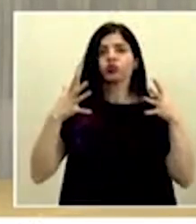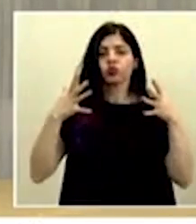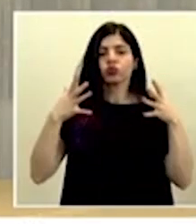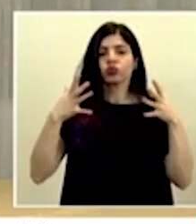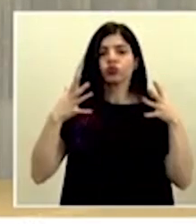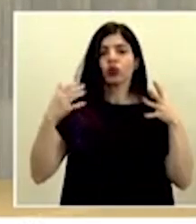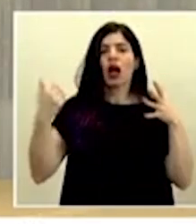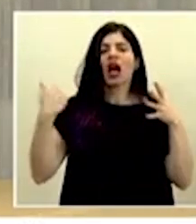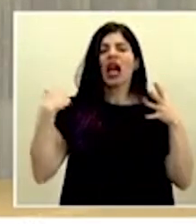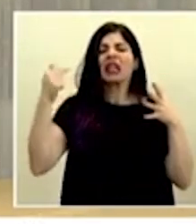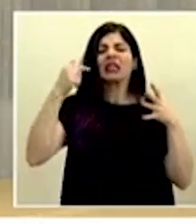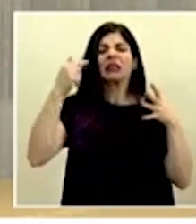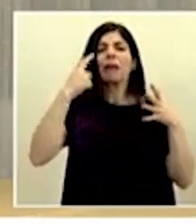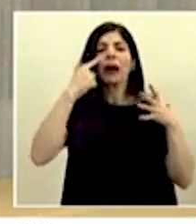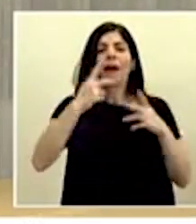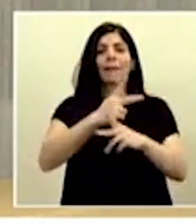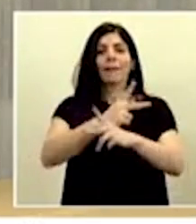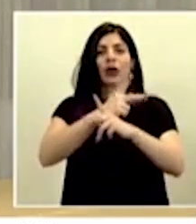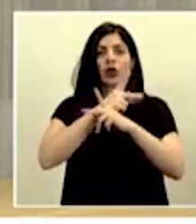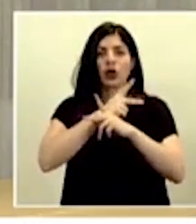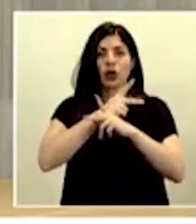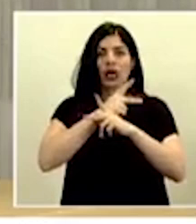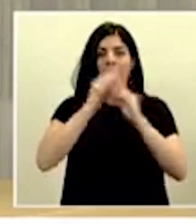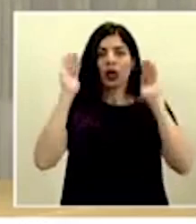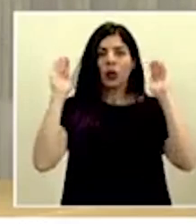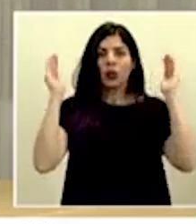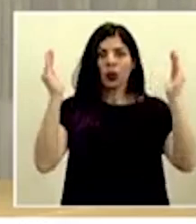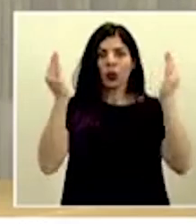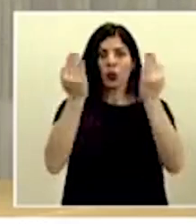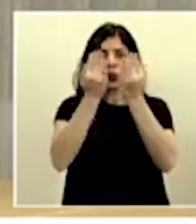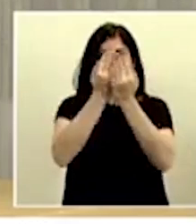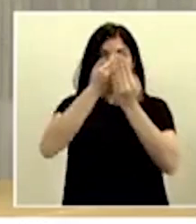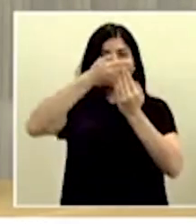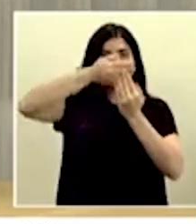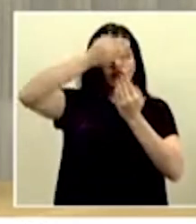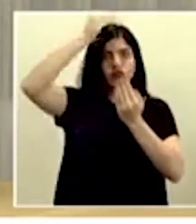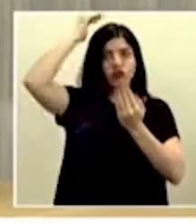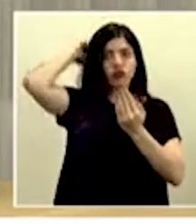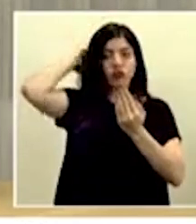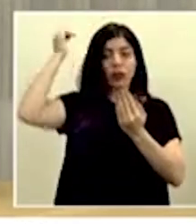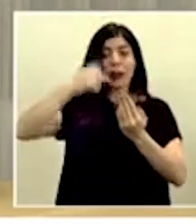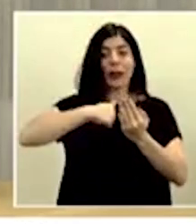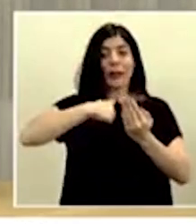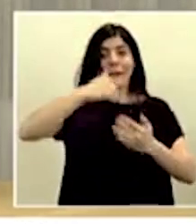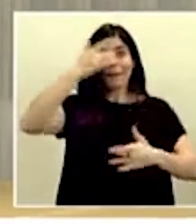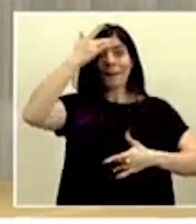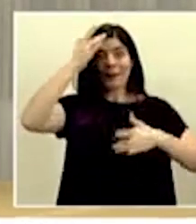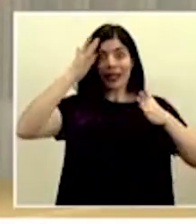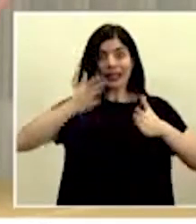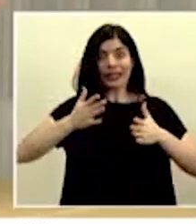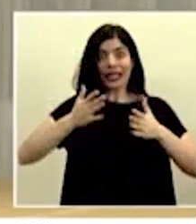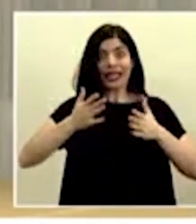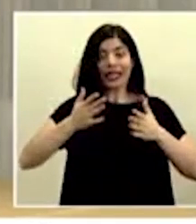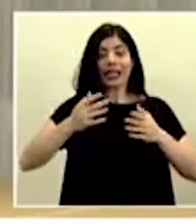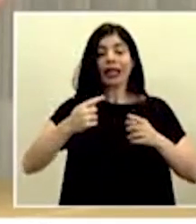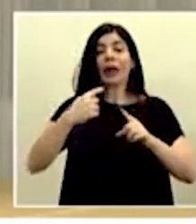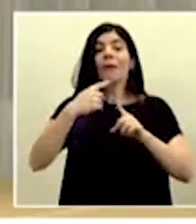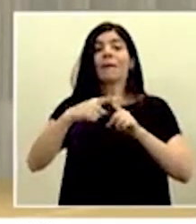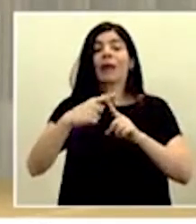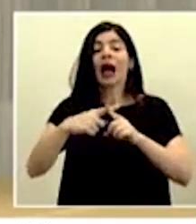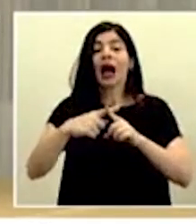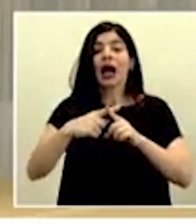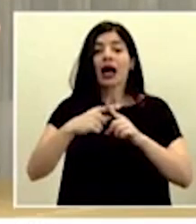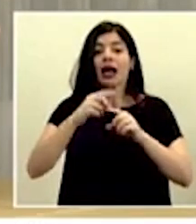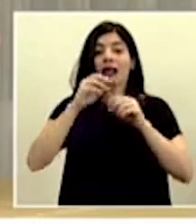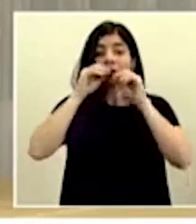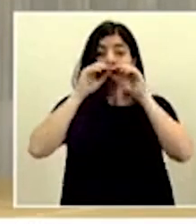rol protector de crear una barrera entre el paciente y los aerosoles que puede generar